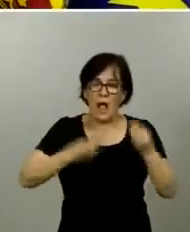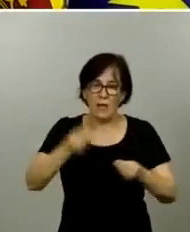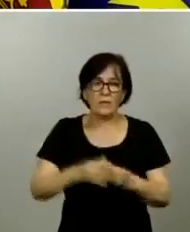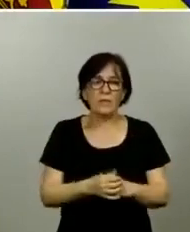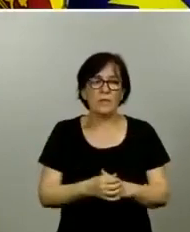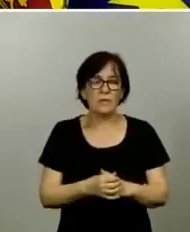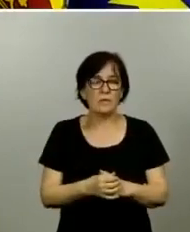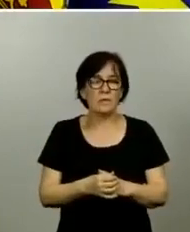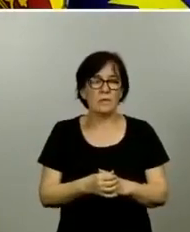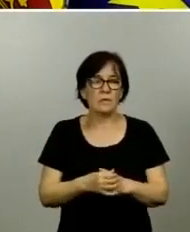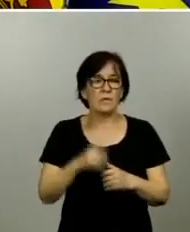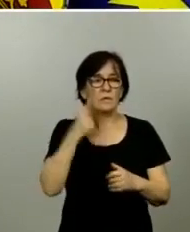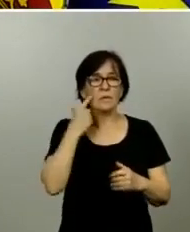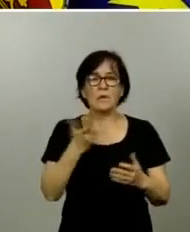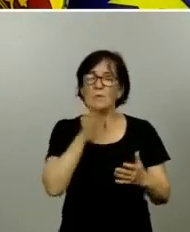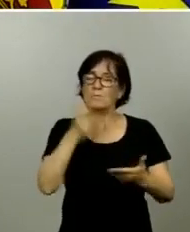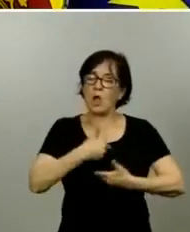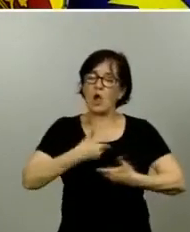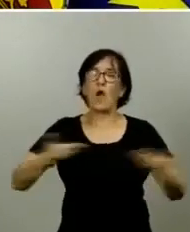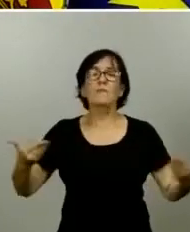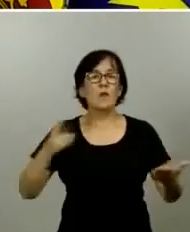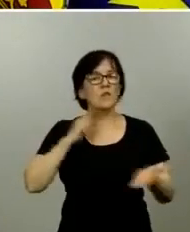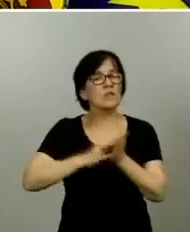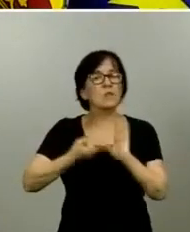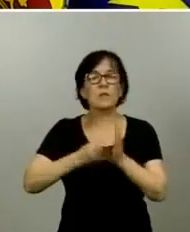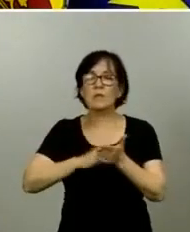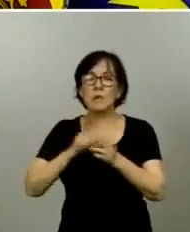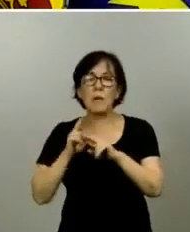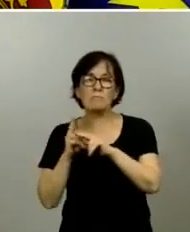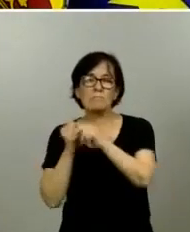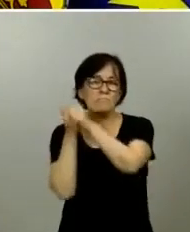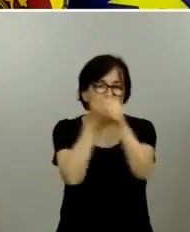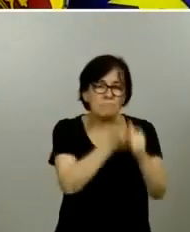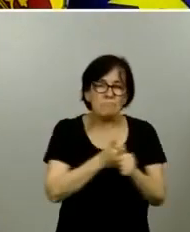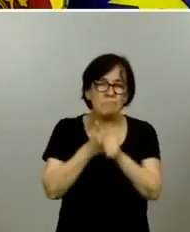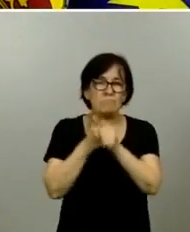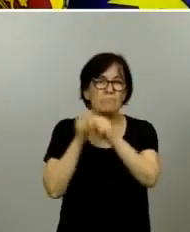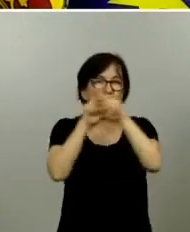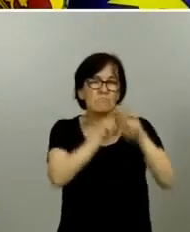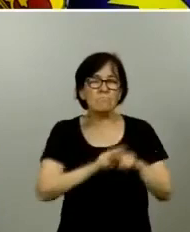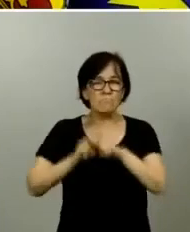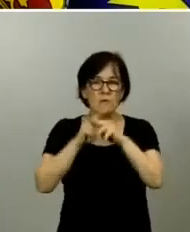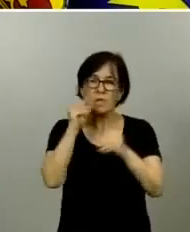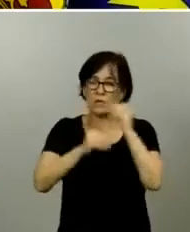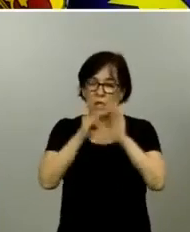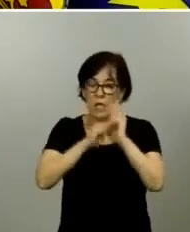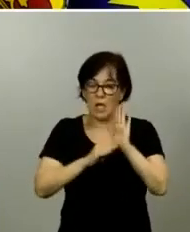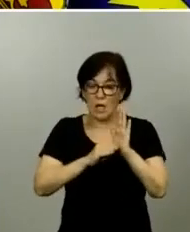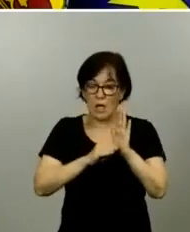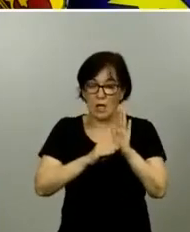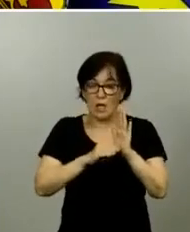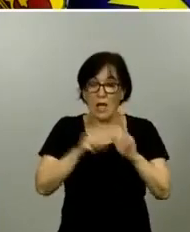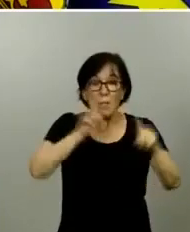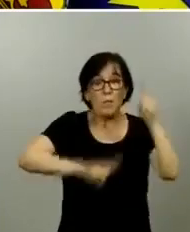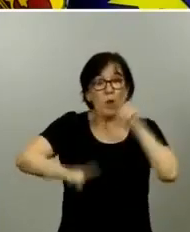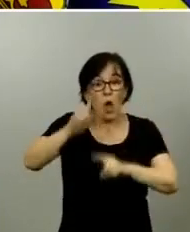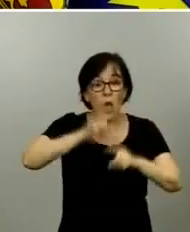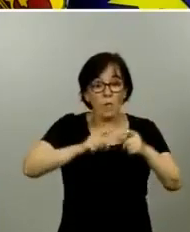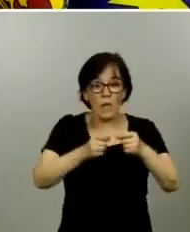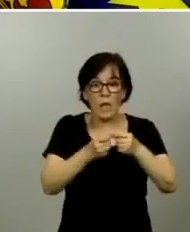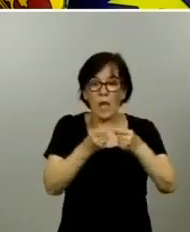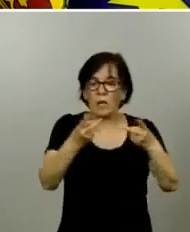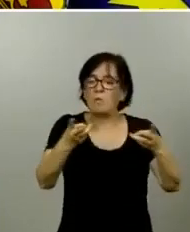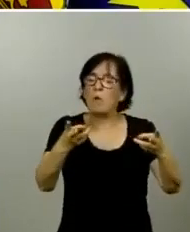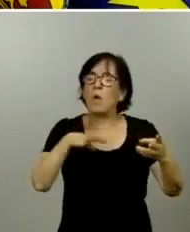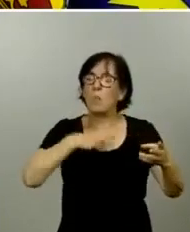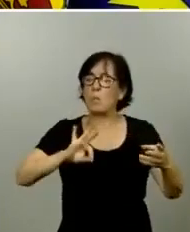tengamos cada vez más confianza en los sistemas de vigilancia que se han establecido. el volumen del problema es un volumen perfectamente manejable por